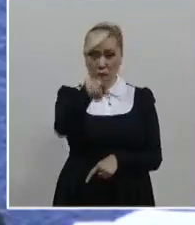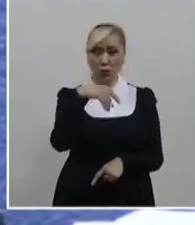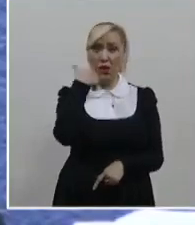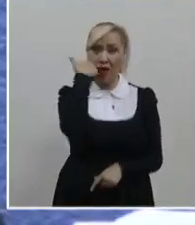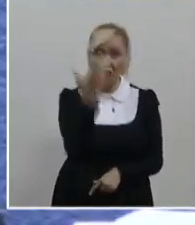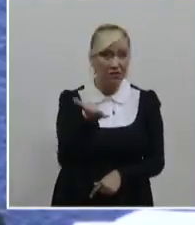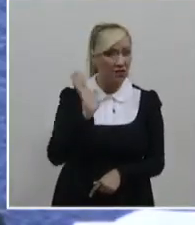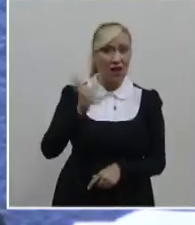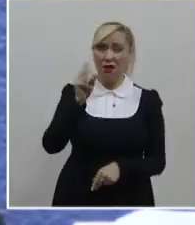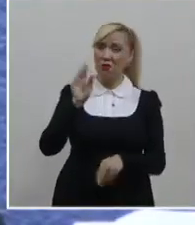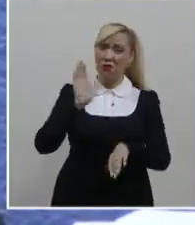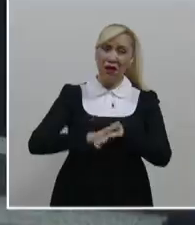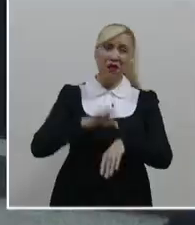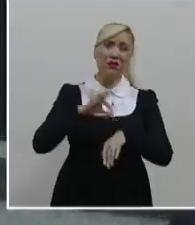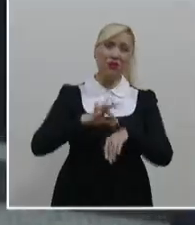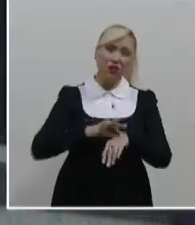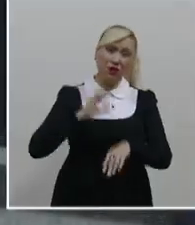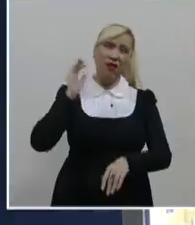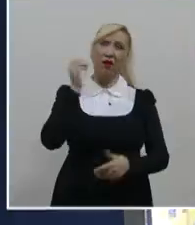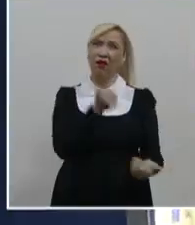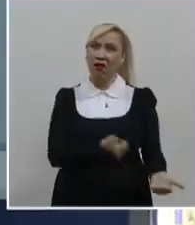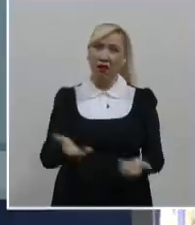capaces y pueden firmarla.